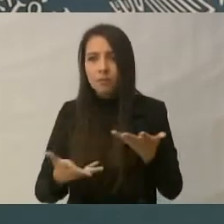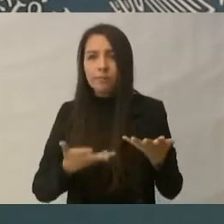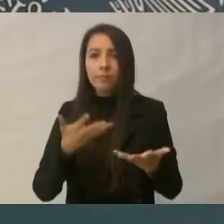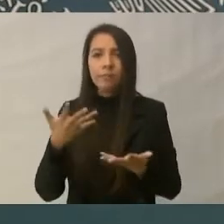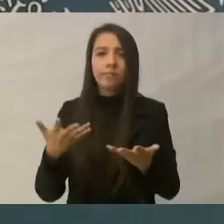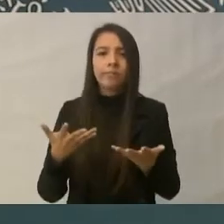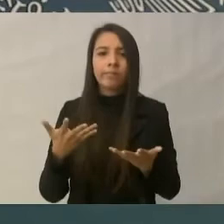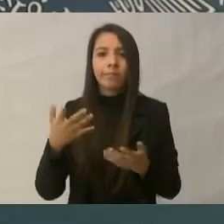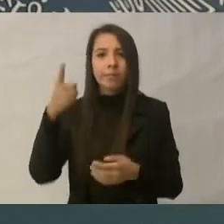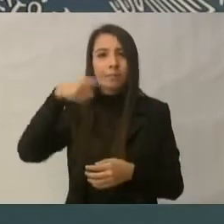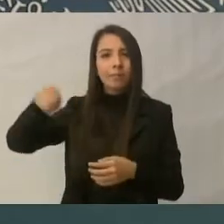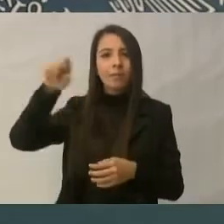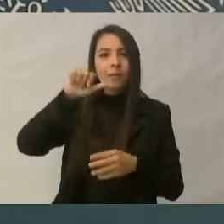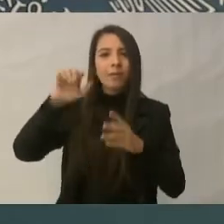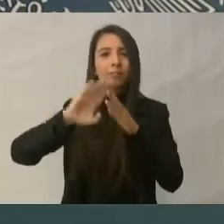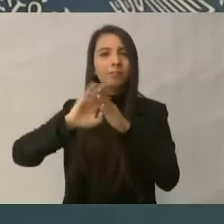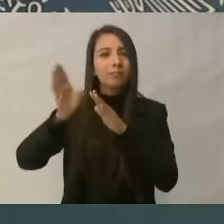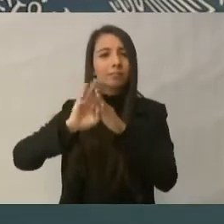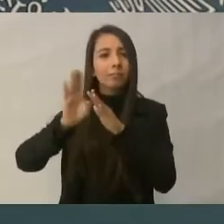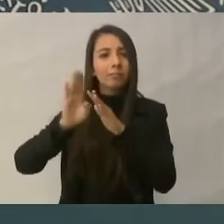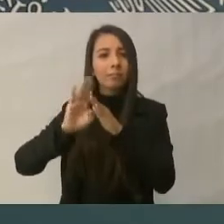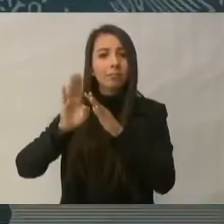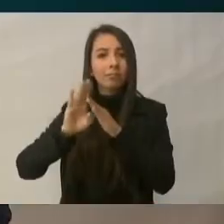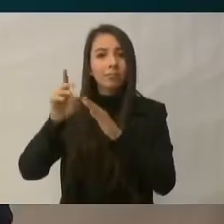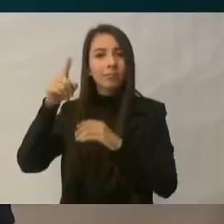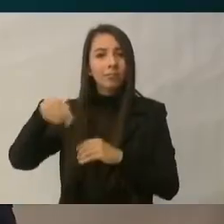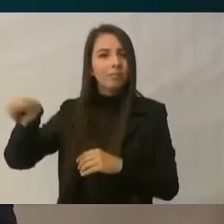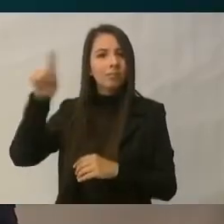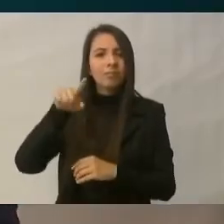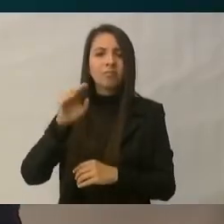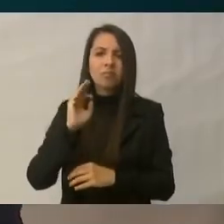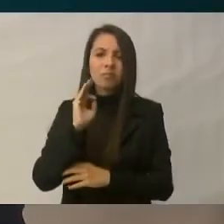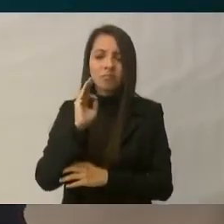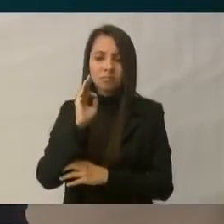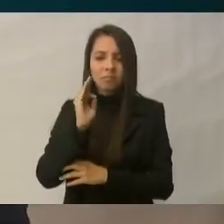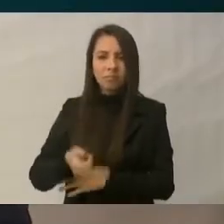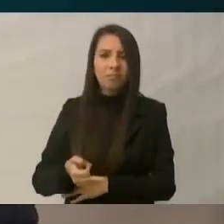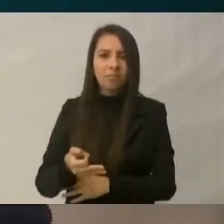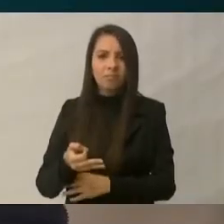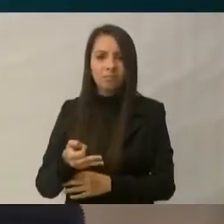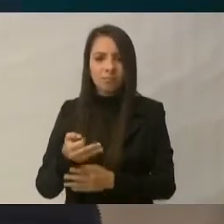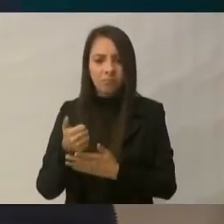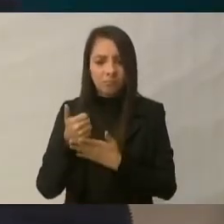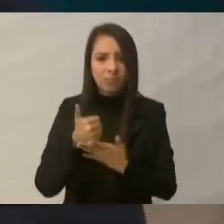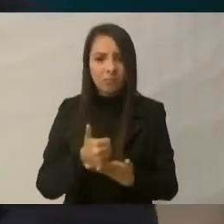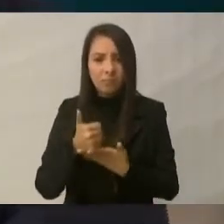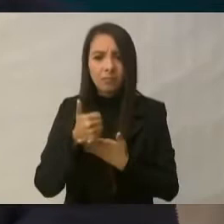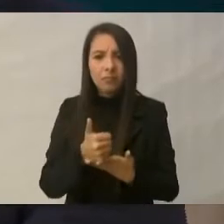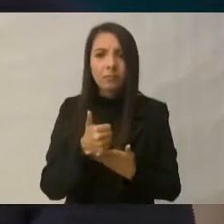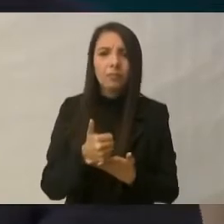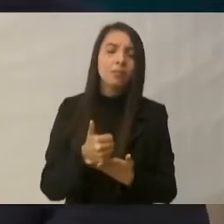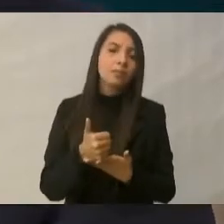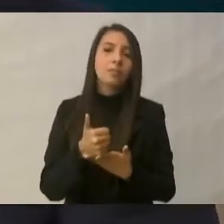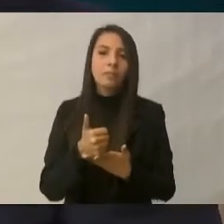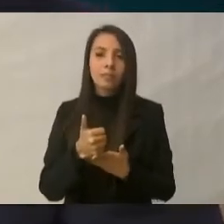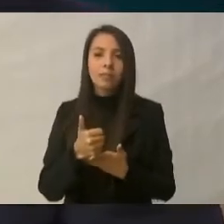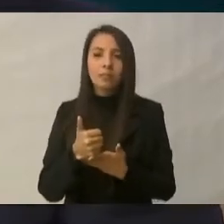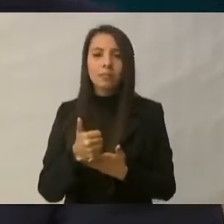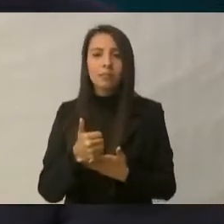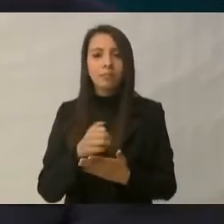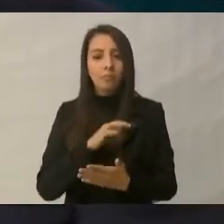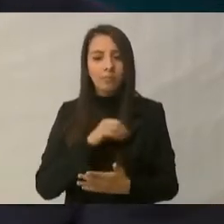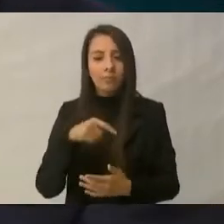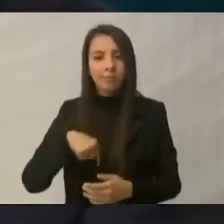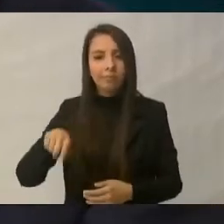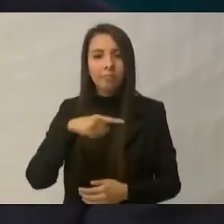paisanos migrantes nos están sacando del